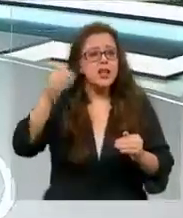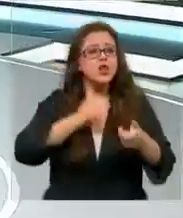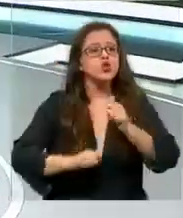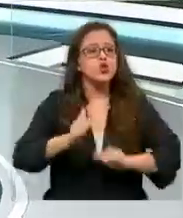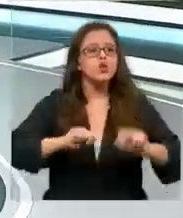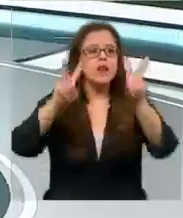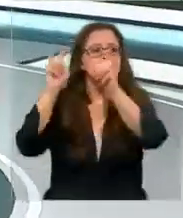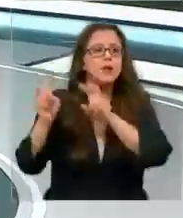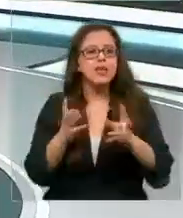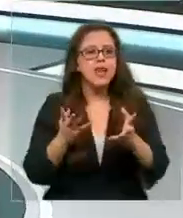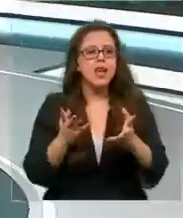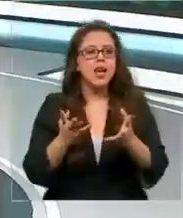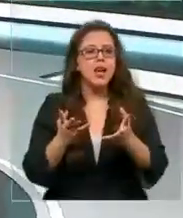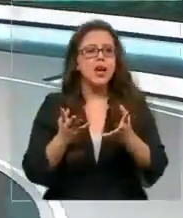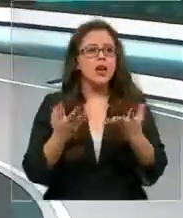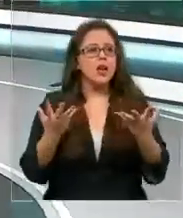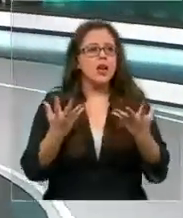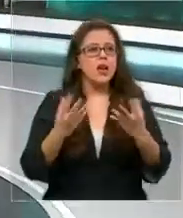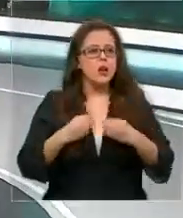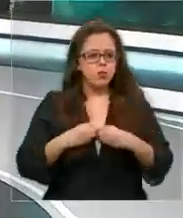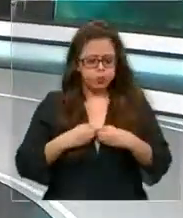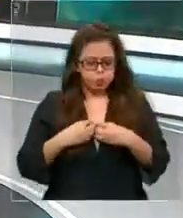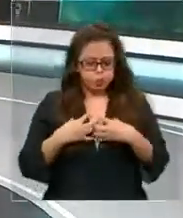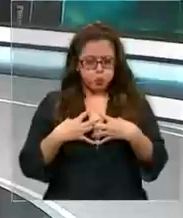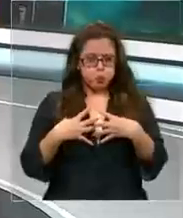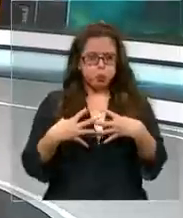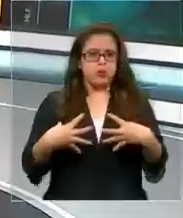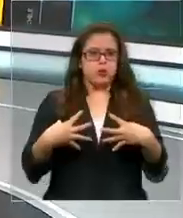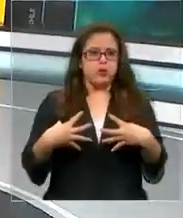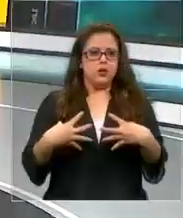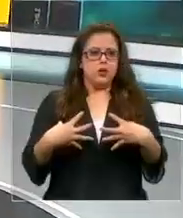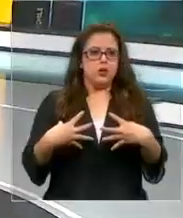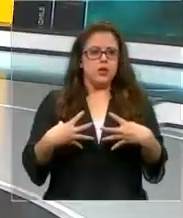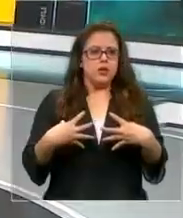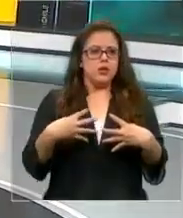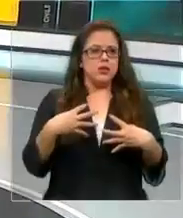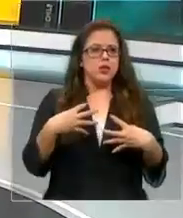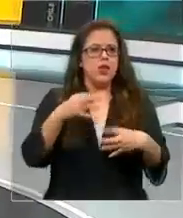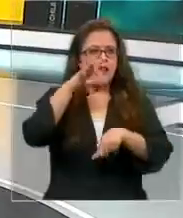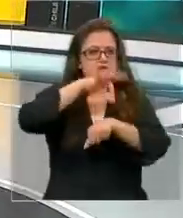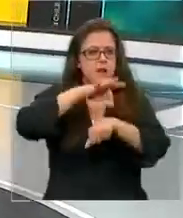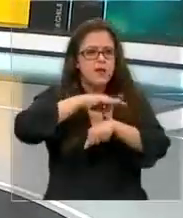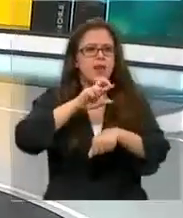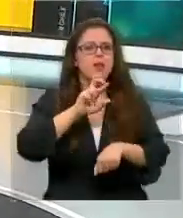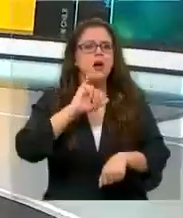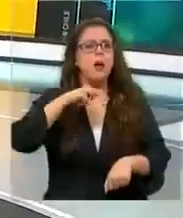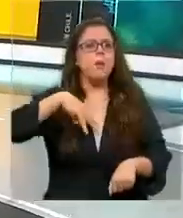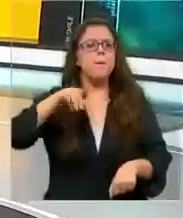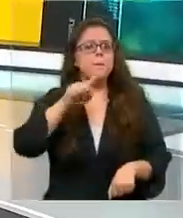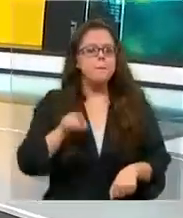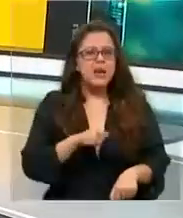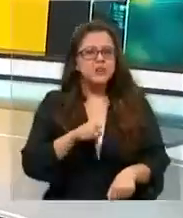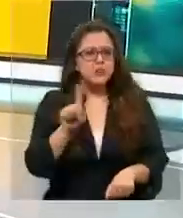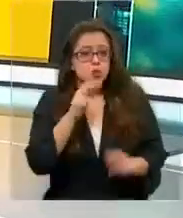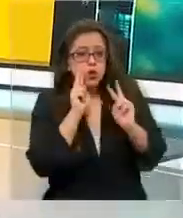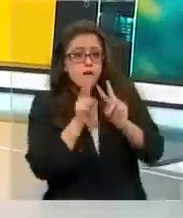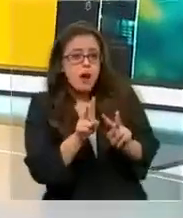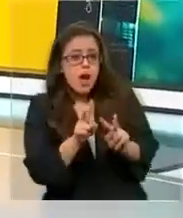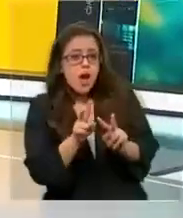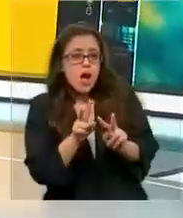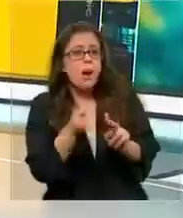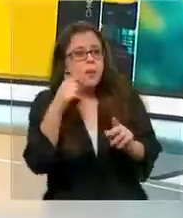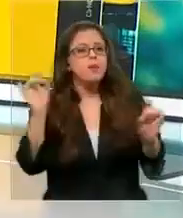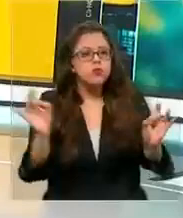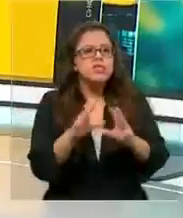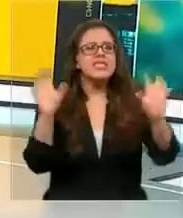como el síndrome multisistémico inflamatorio pediátrico es decir el PIMS. Claro es una enfermedad poco frecuente pero que puede